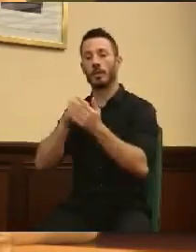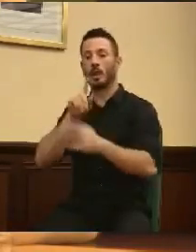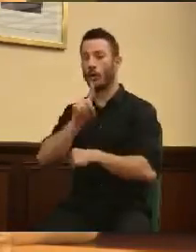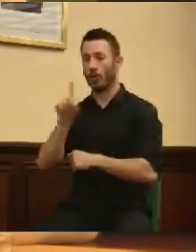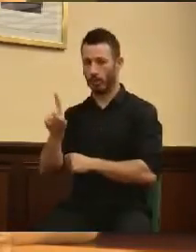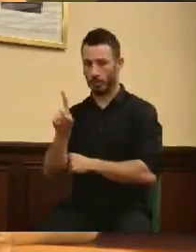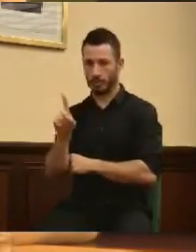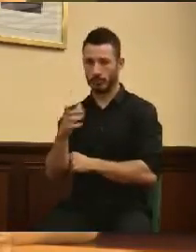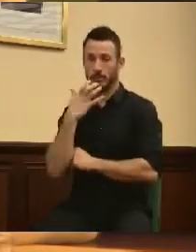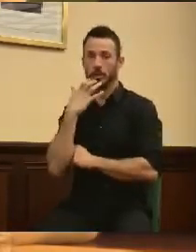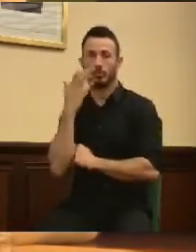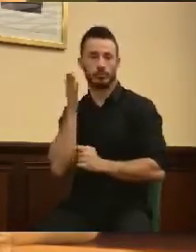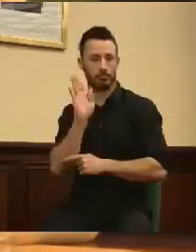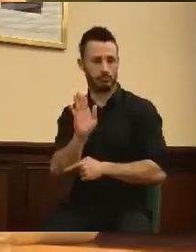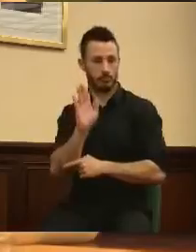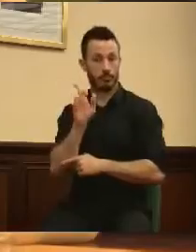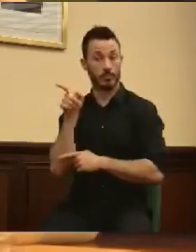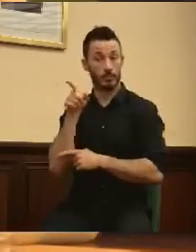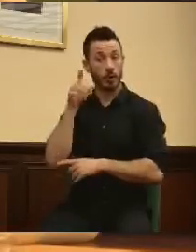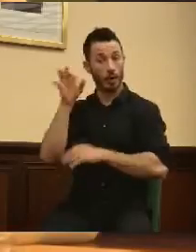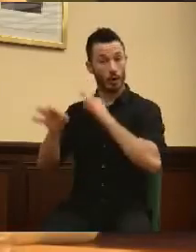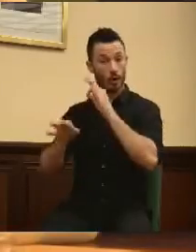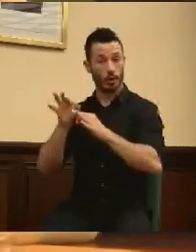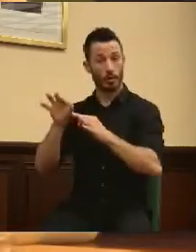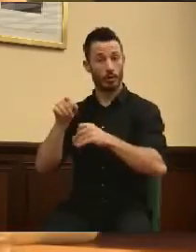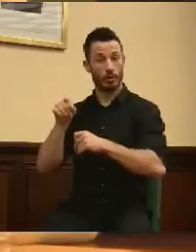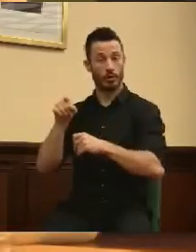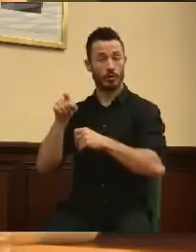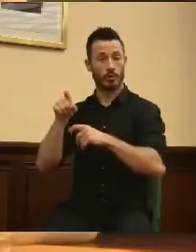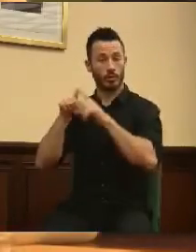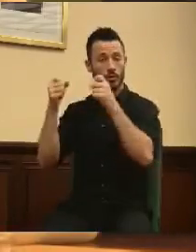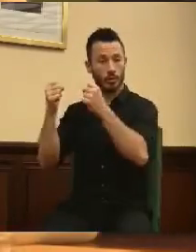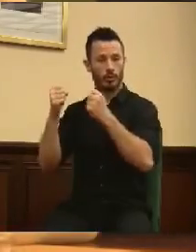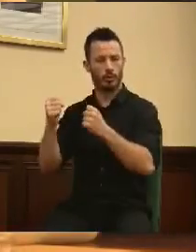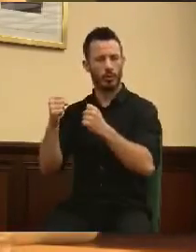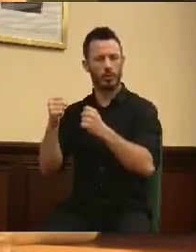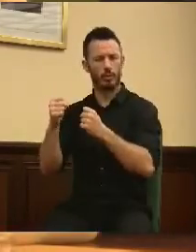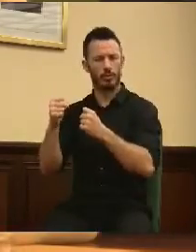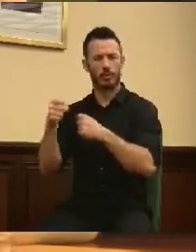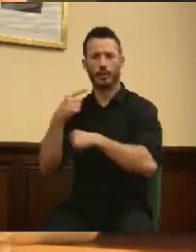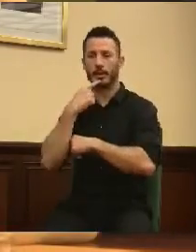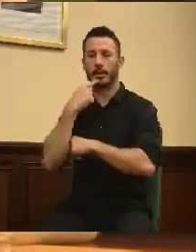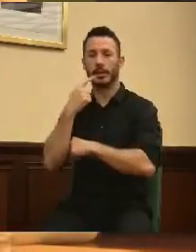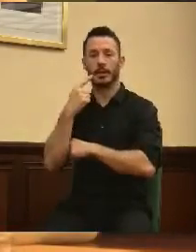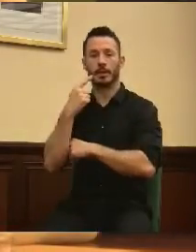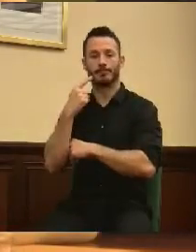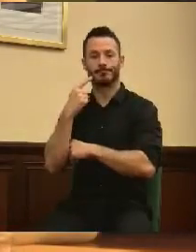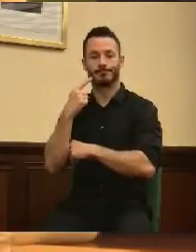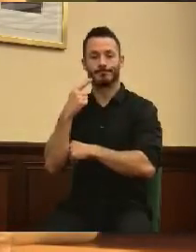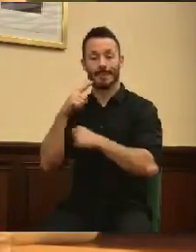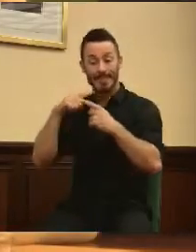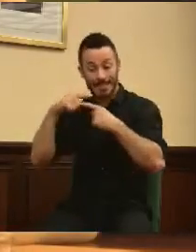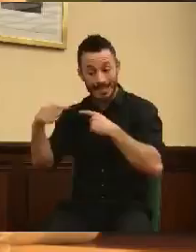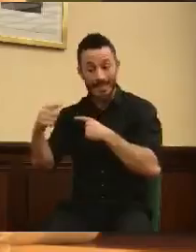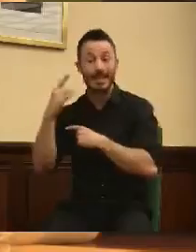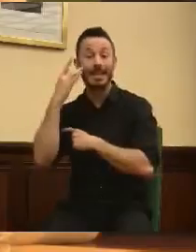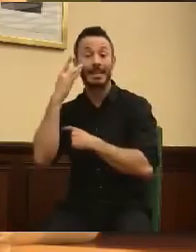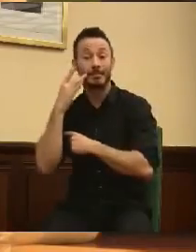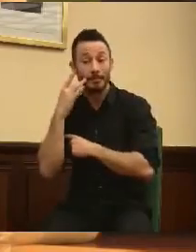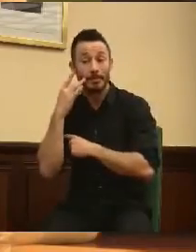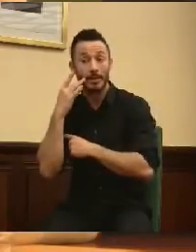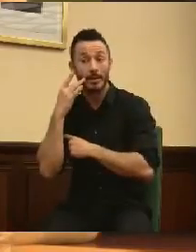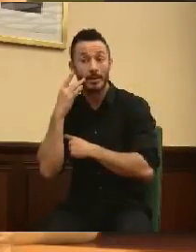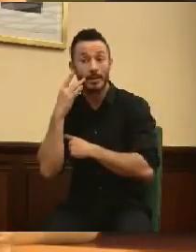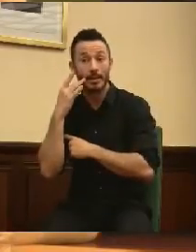a modo de ejemplo que este órgano de fiscalización estatal apuntaba ya entonces que la limpieza viaria privatizada salía hasta un